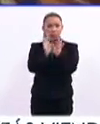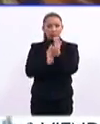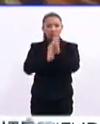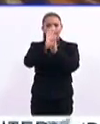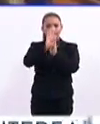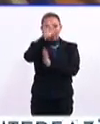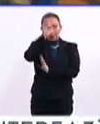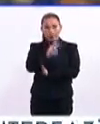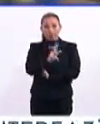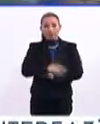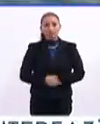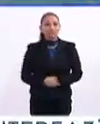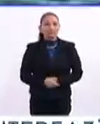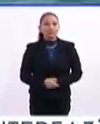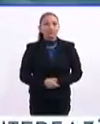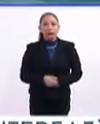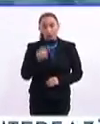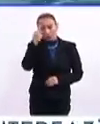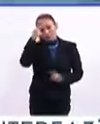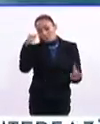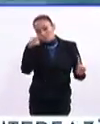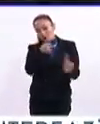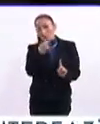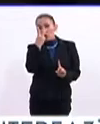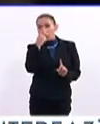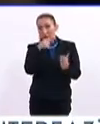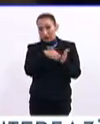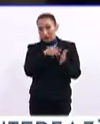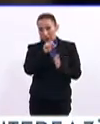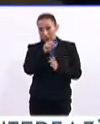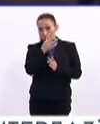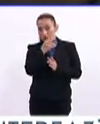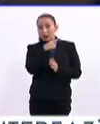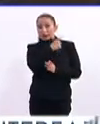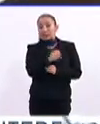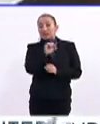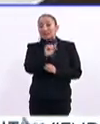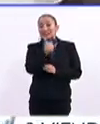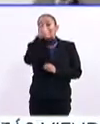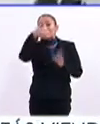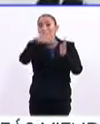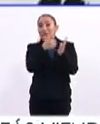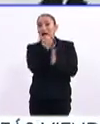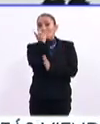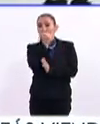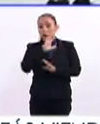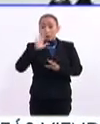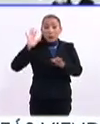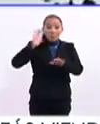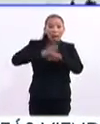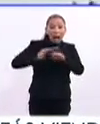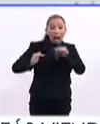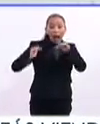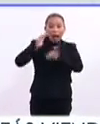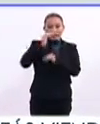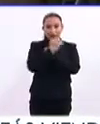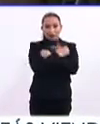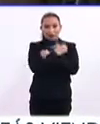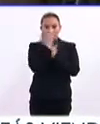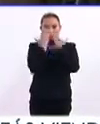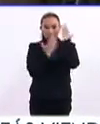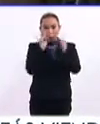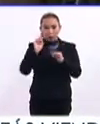desarrollo de nuestro país. Se tiene la meta para el 2024 que haya 166 mil estudiantes más en este nivel educativo.